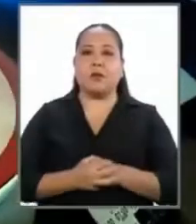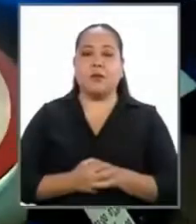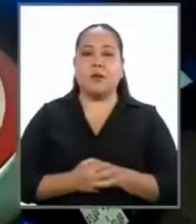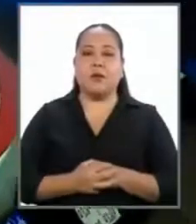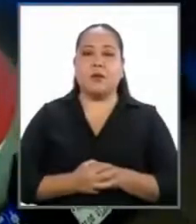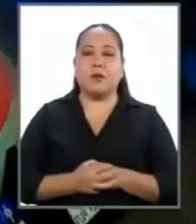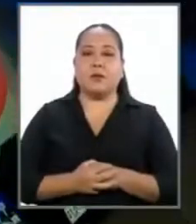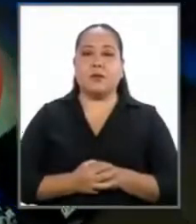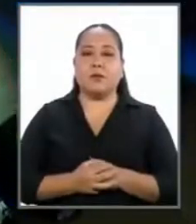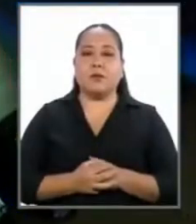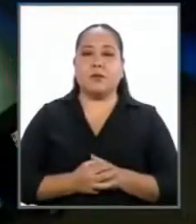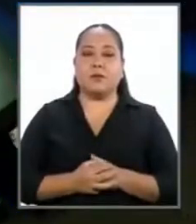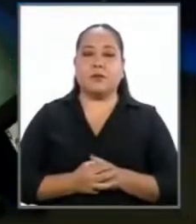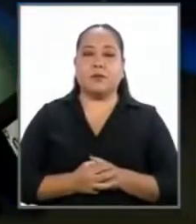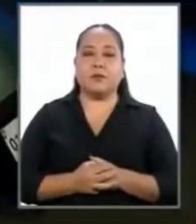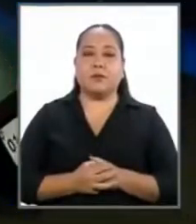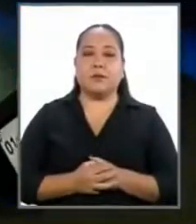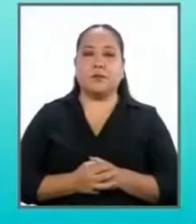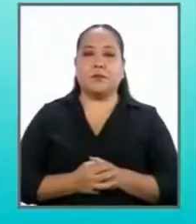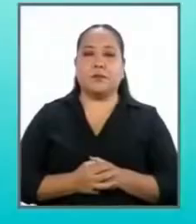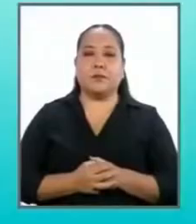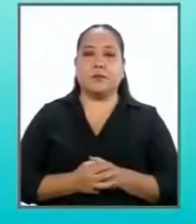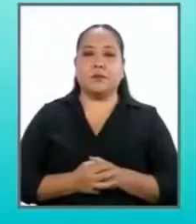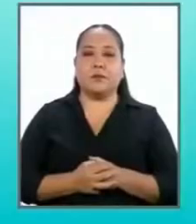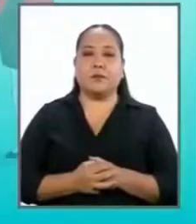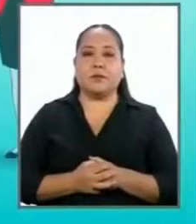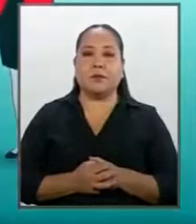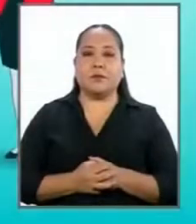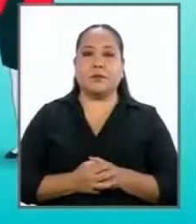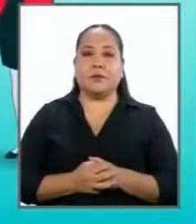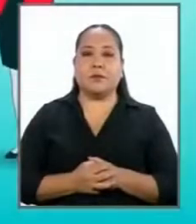Podemos lanzarla, señor director. Y lamentablemente es la delincuenta.